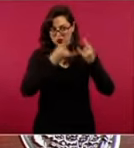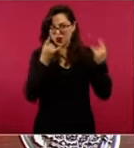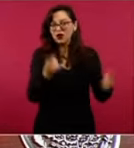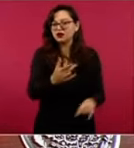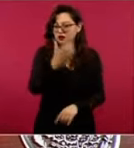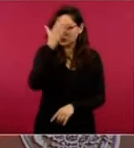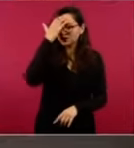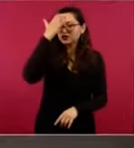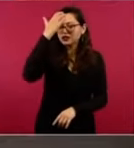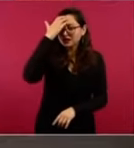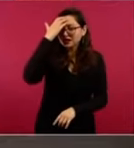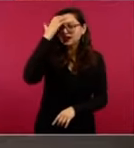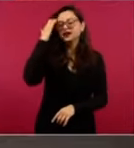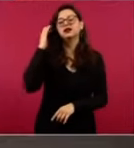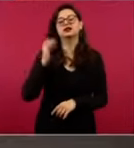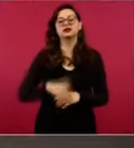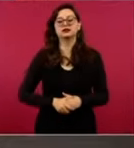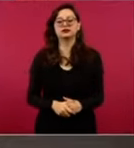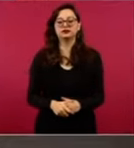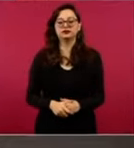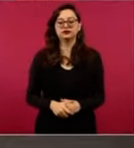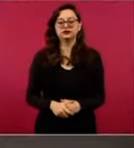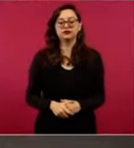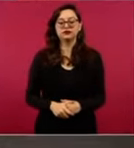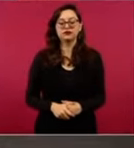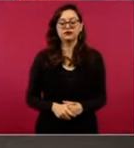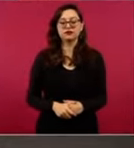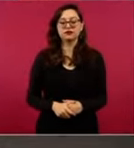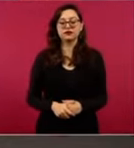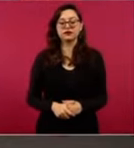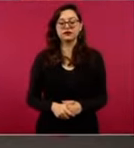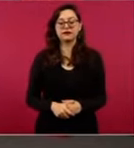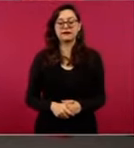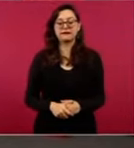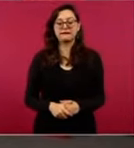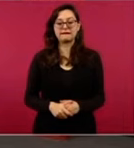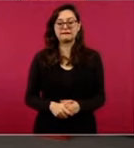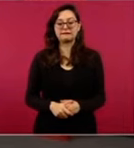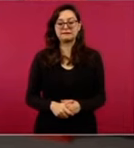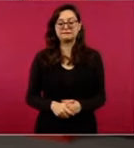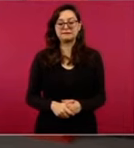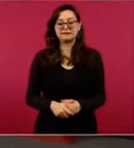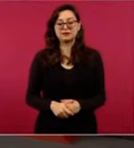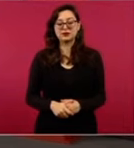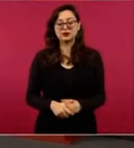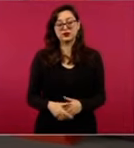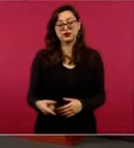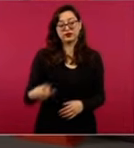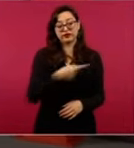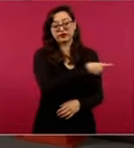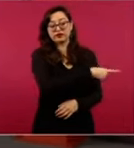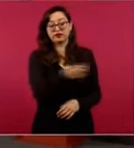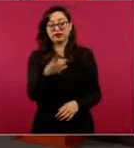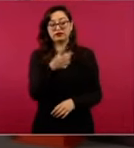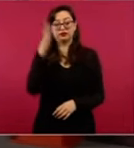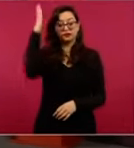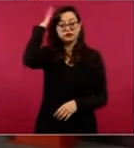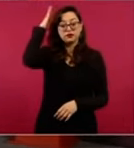La mayoría han participado en